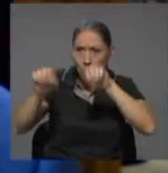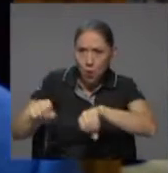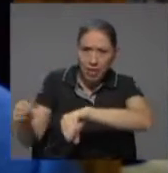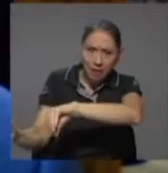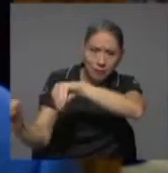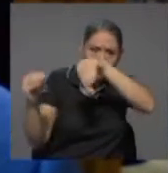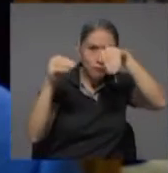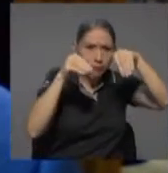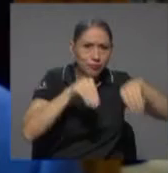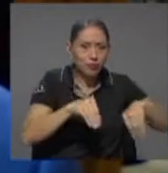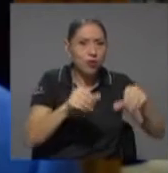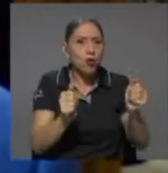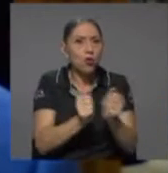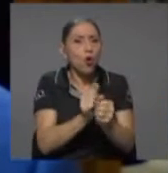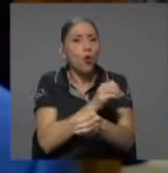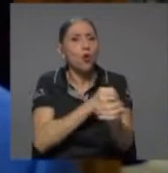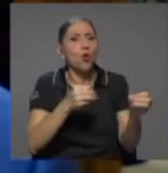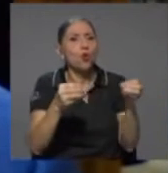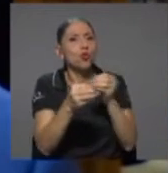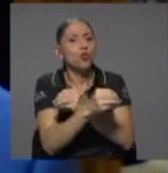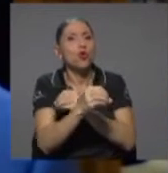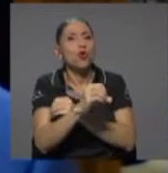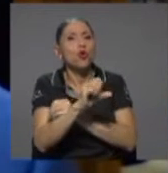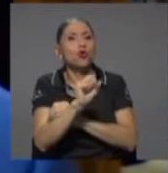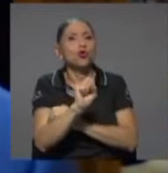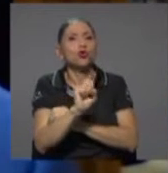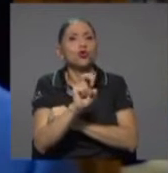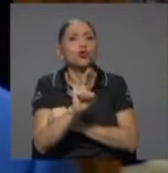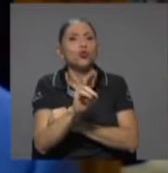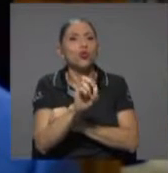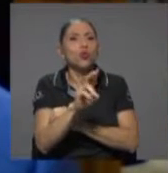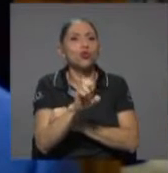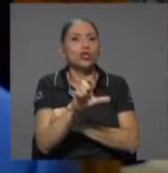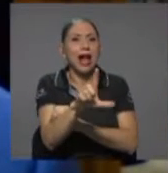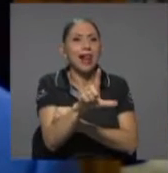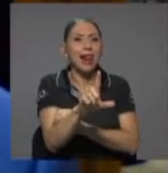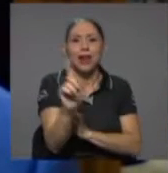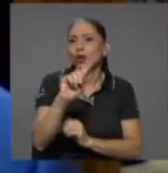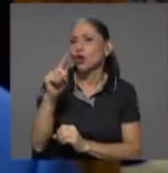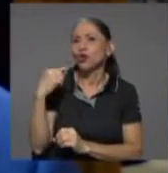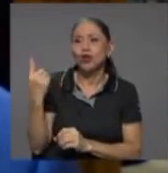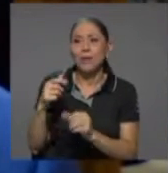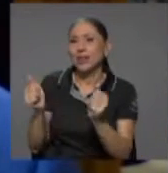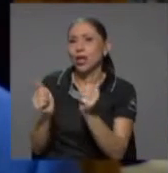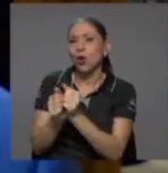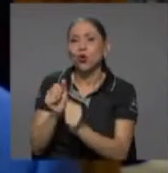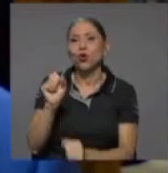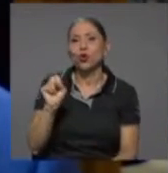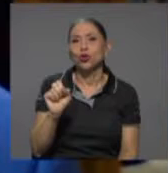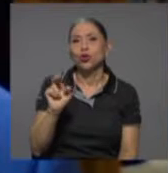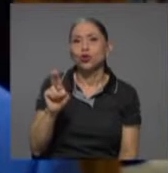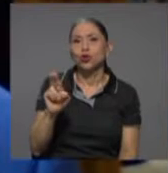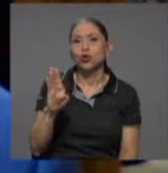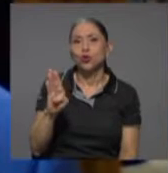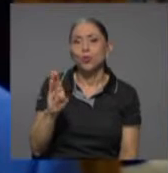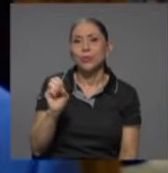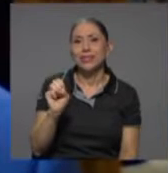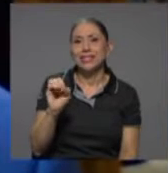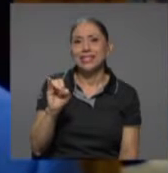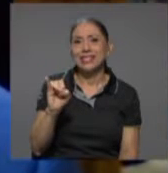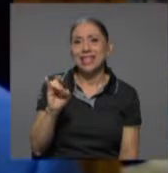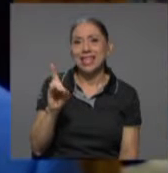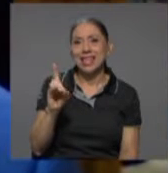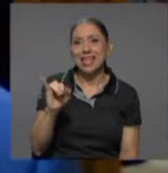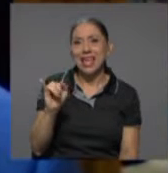sucursal, ya no solo con una subsidiaria. Básicamente, el contenido fundamental de esta reforma es que se